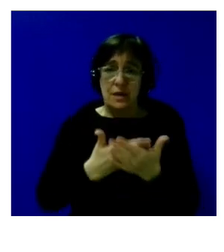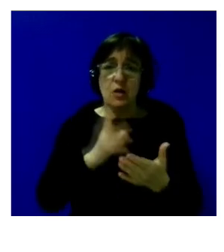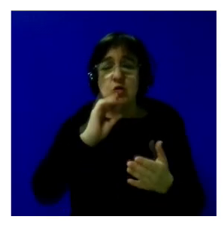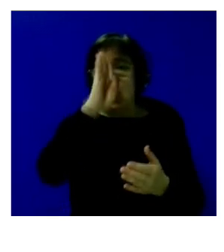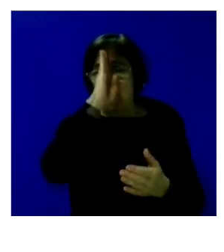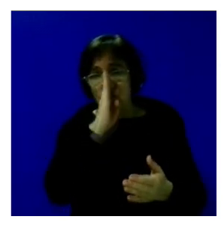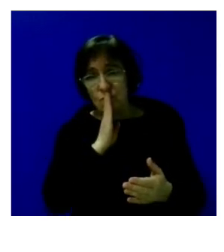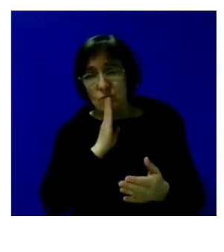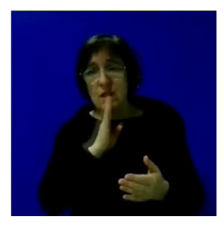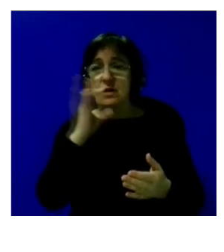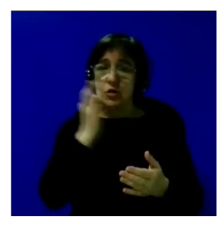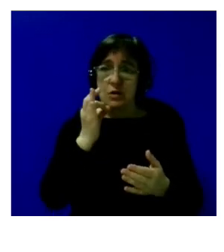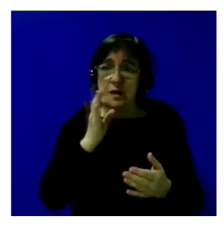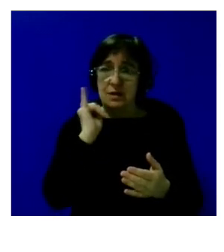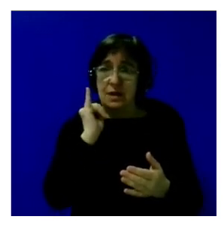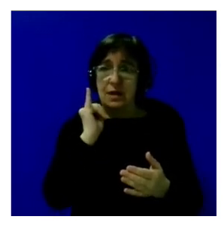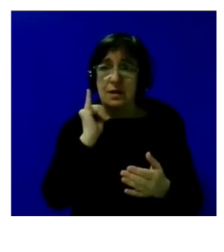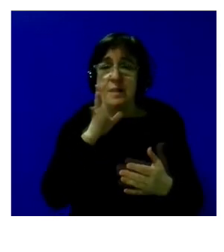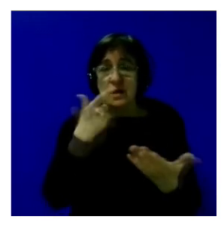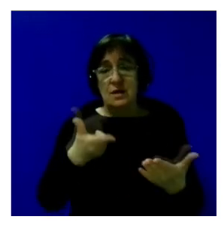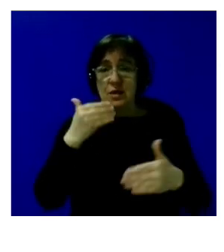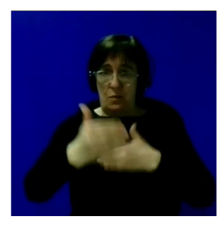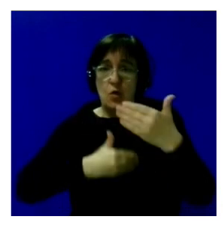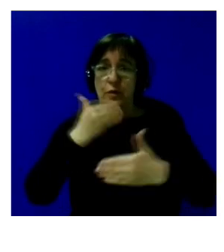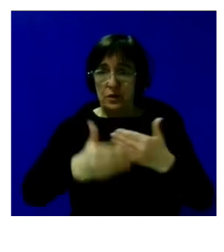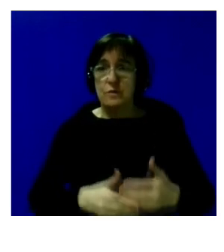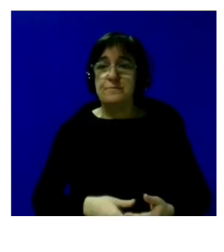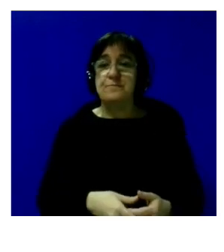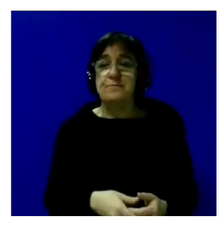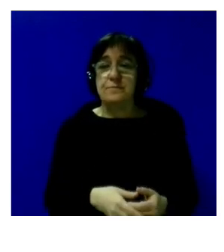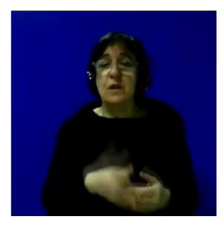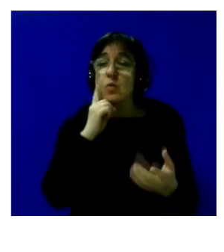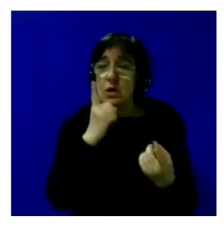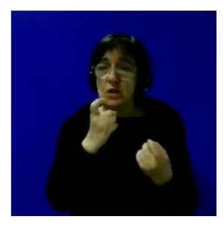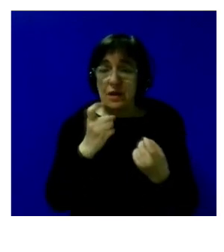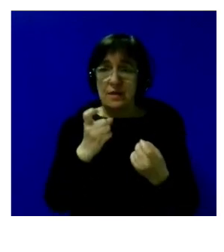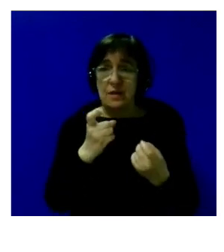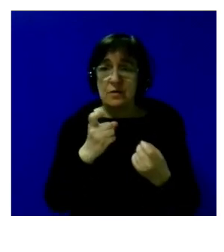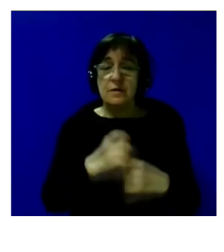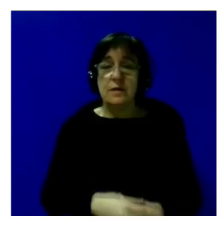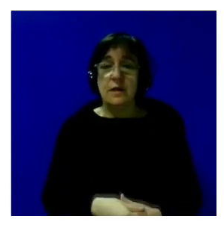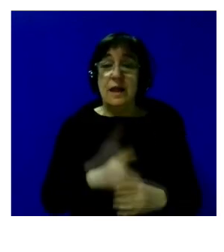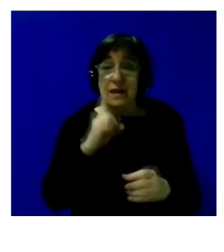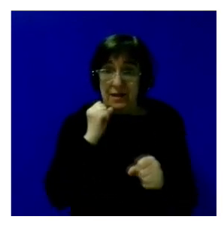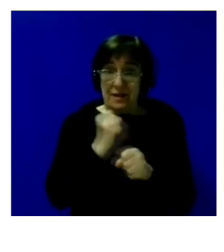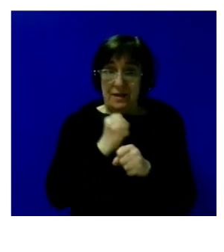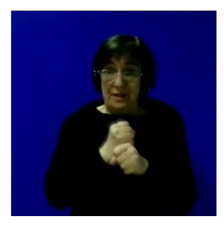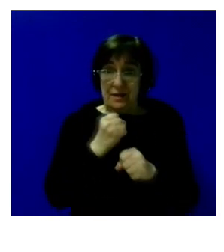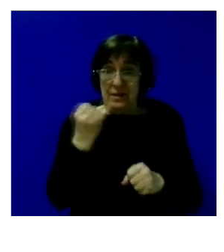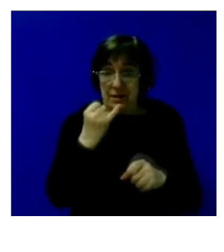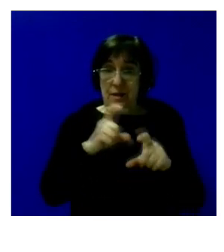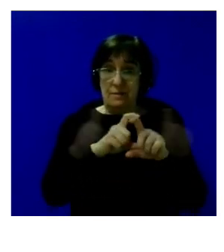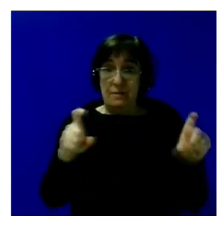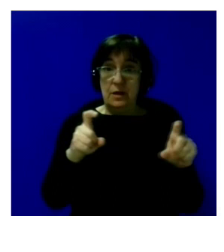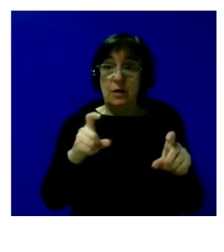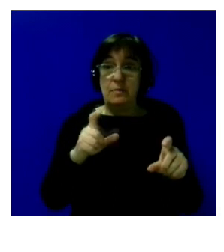ocultando que están en este proceso cuando lo que necesitan es precisamente que el empleador que es también uno de los puntos fuertes de